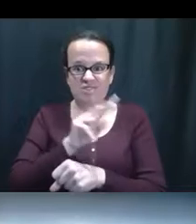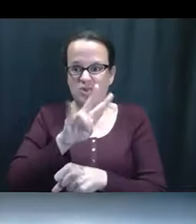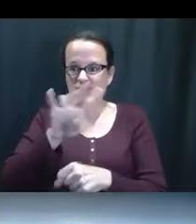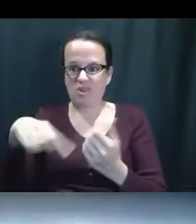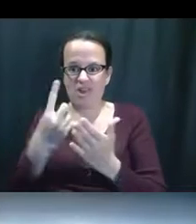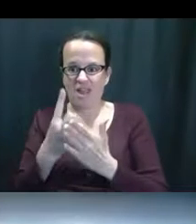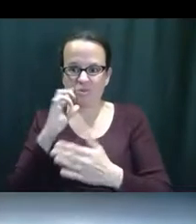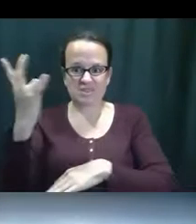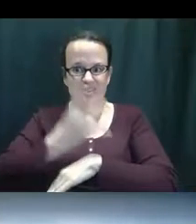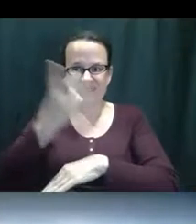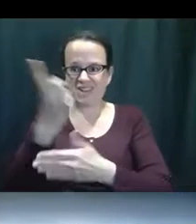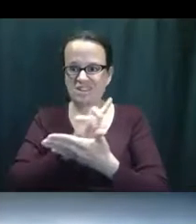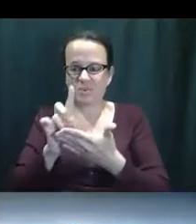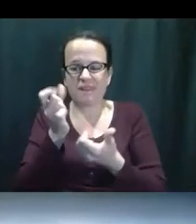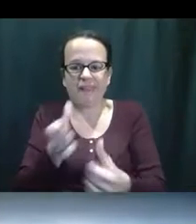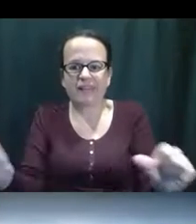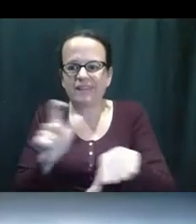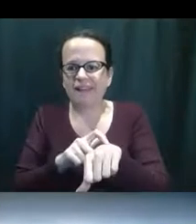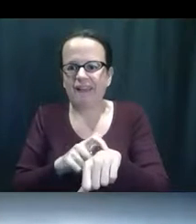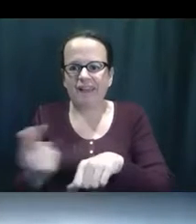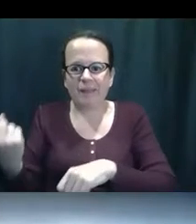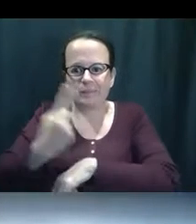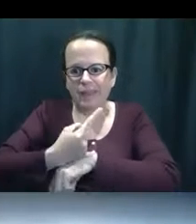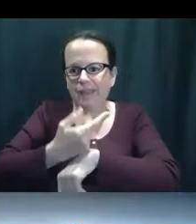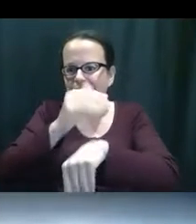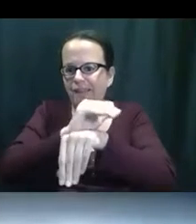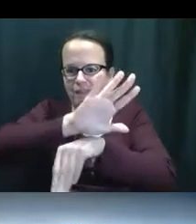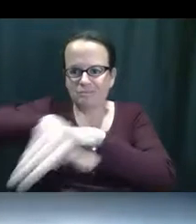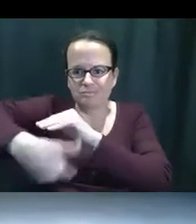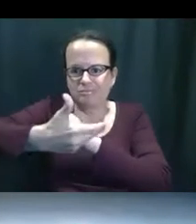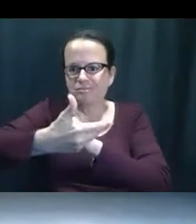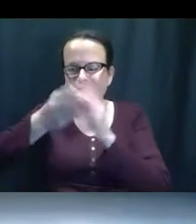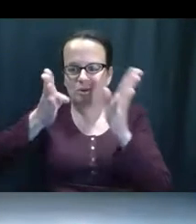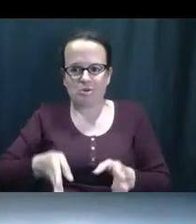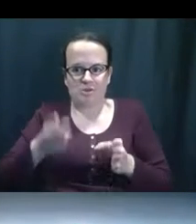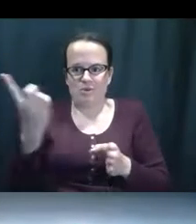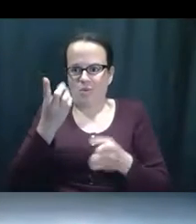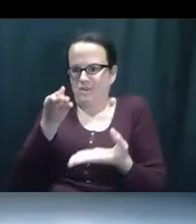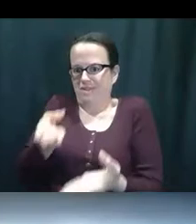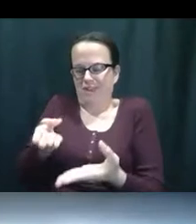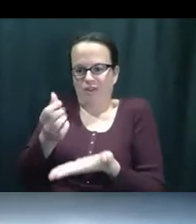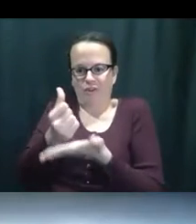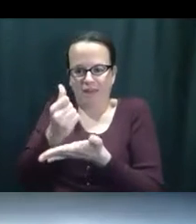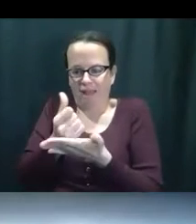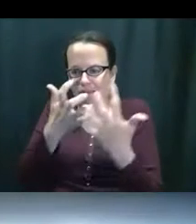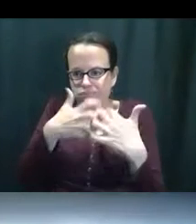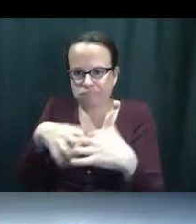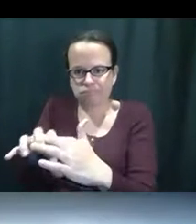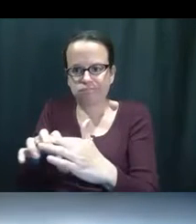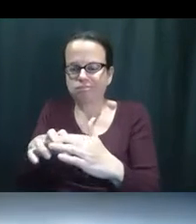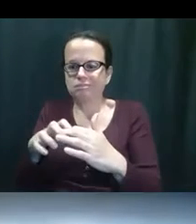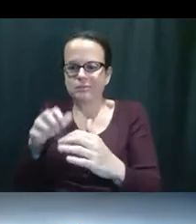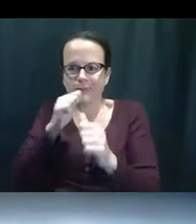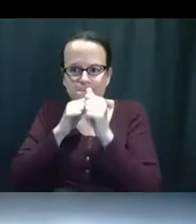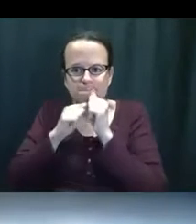están disponibles 24 horas al día. Así que no importaba. Pueden llamar el día en la mañana o en noche. No importaba y